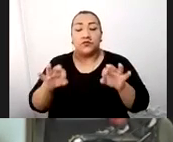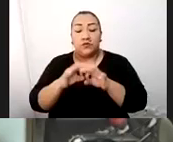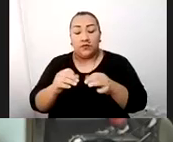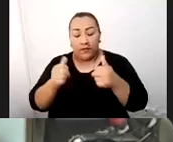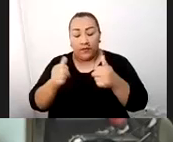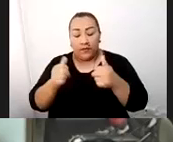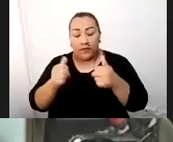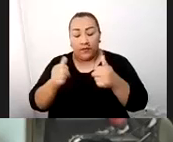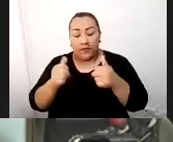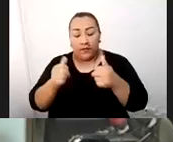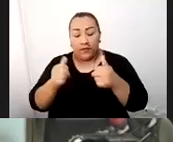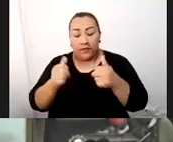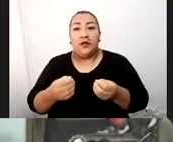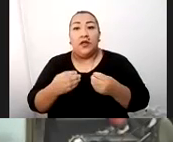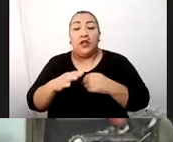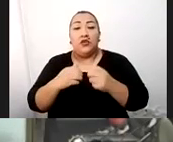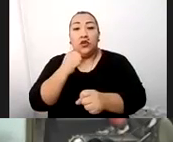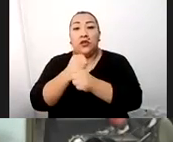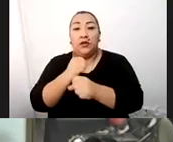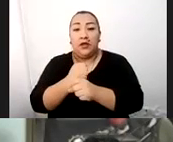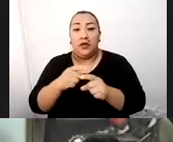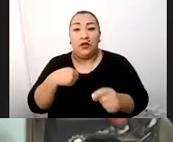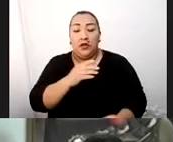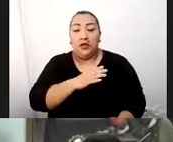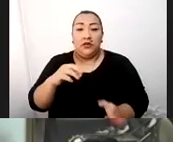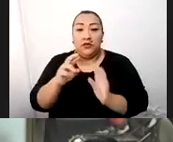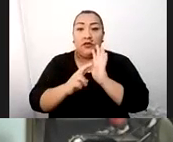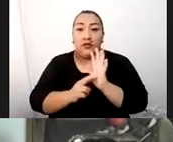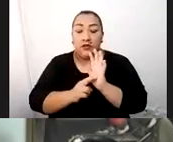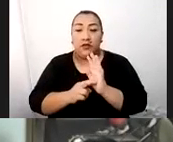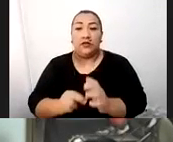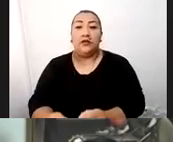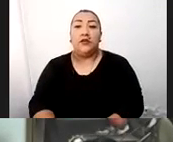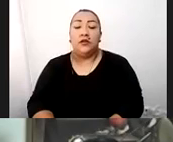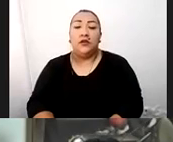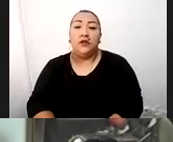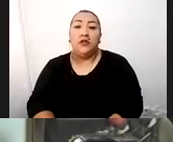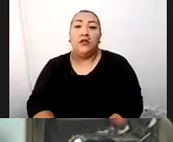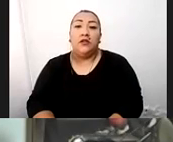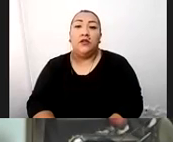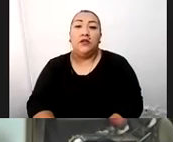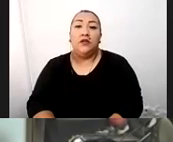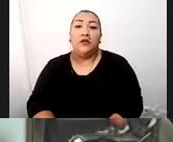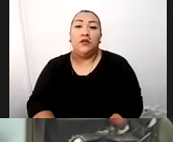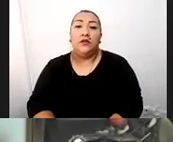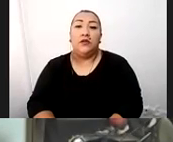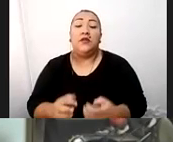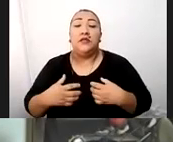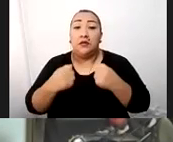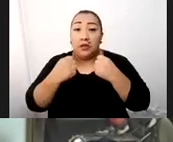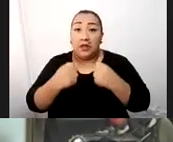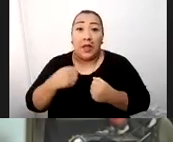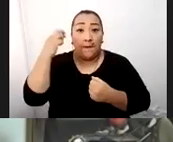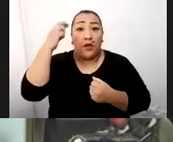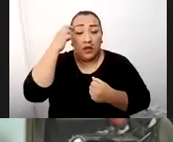de repente va a dar todas las... Somos un gobierno regional que brinda garantías una estabilidad política, una estabilidad económica,